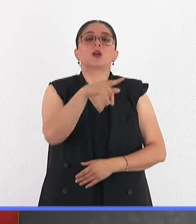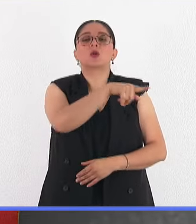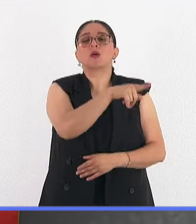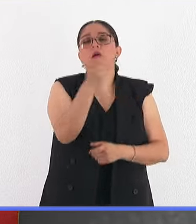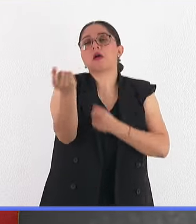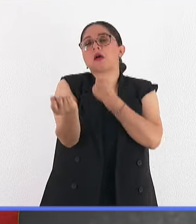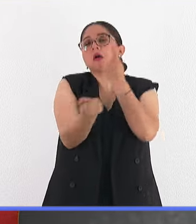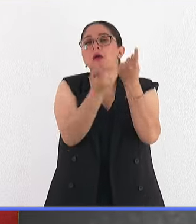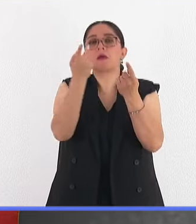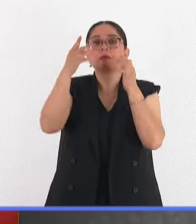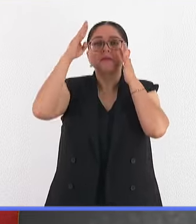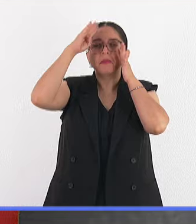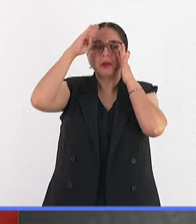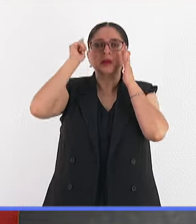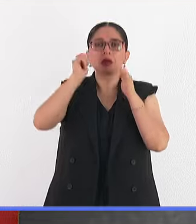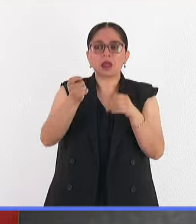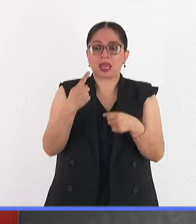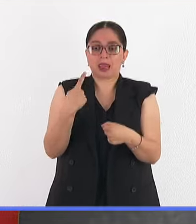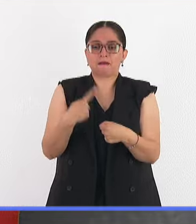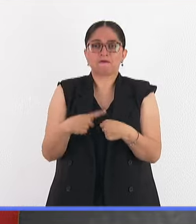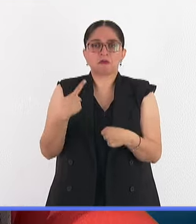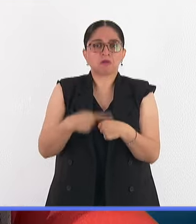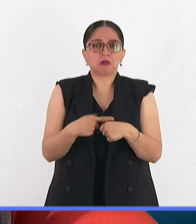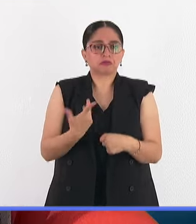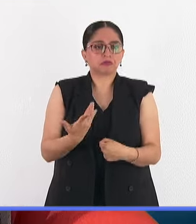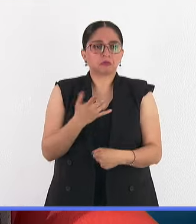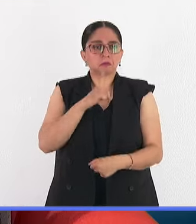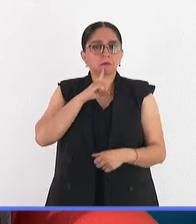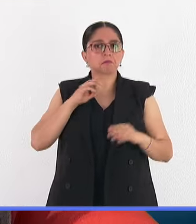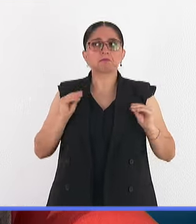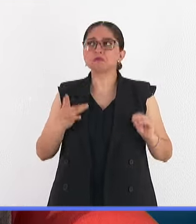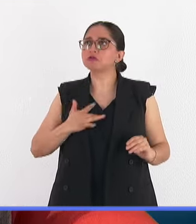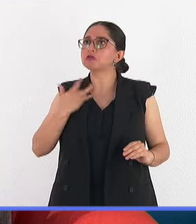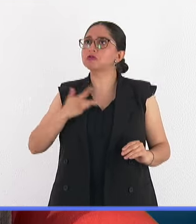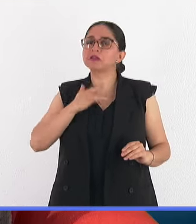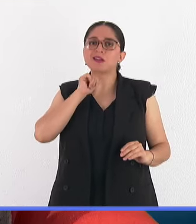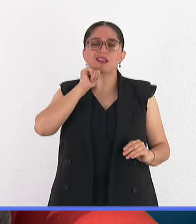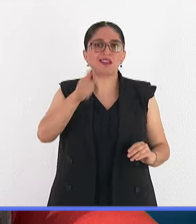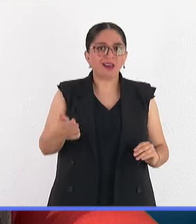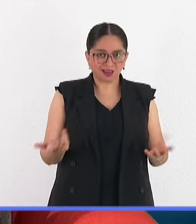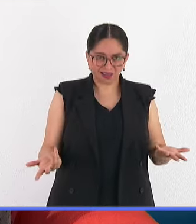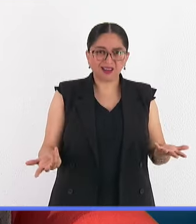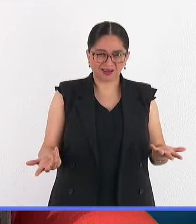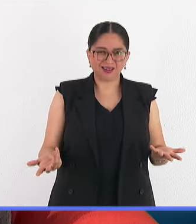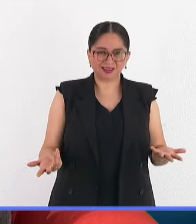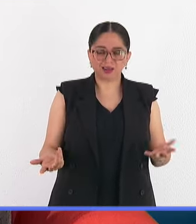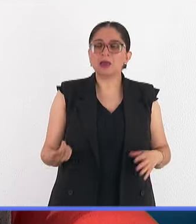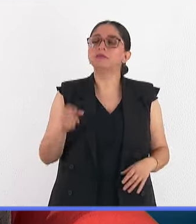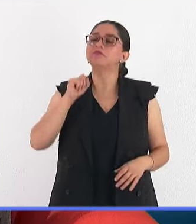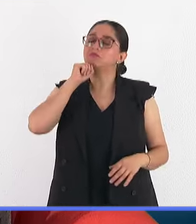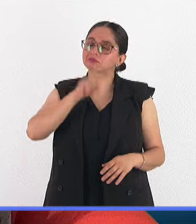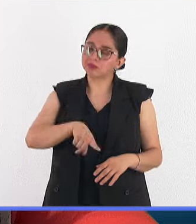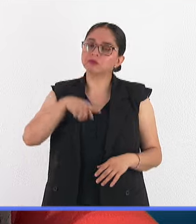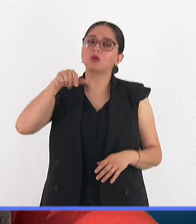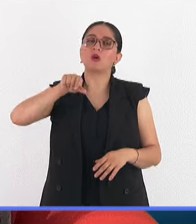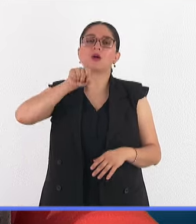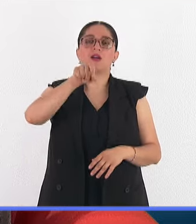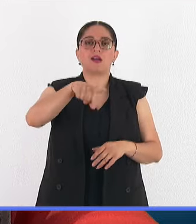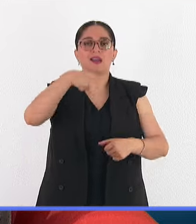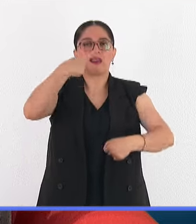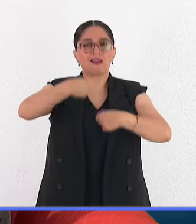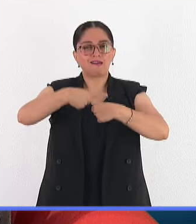es una enfermedad silenciosa. Y ese es un problema. Incluso leía que es una enfermedad que se relaciona, digamos, con otros